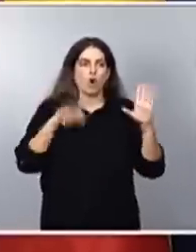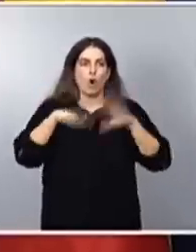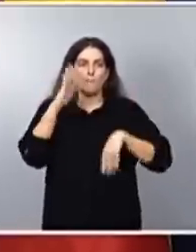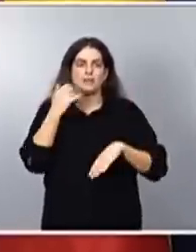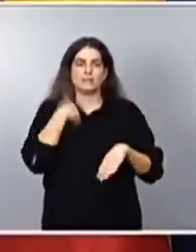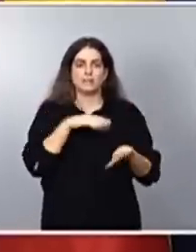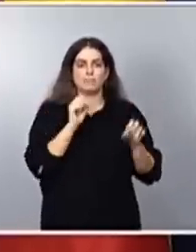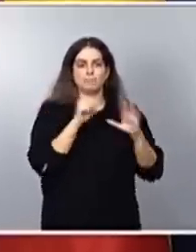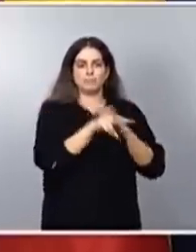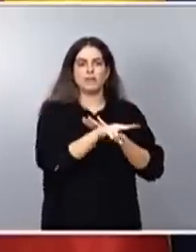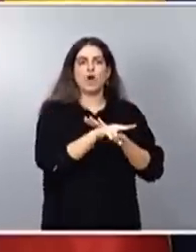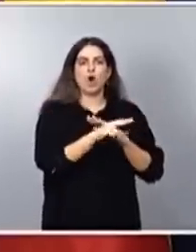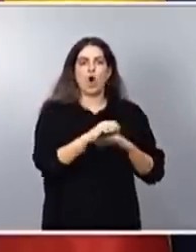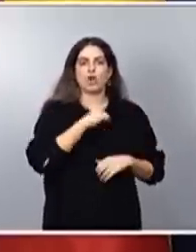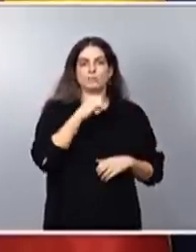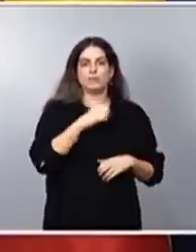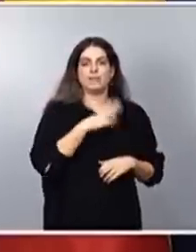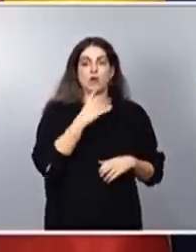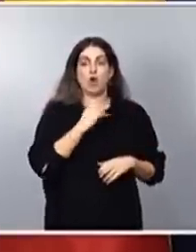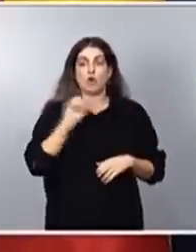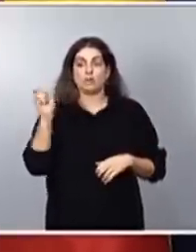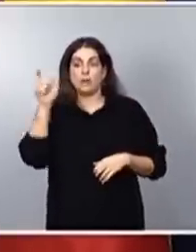una de las personas esté ingresada en prisión.